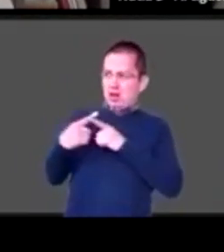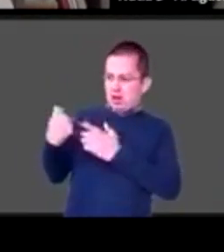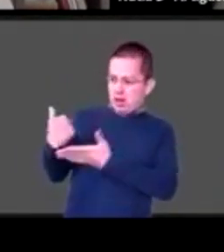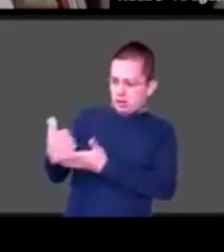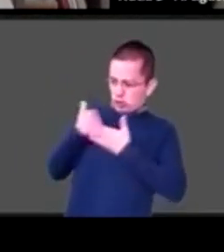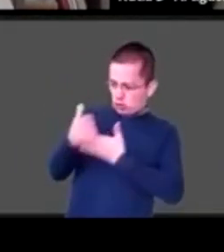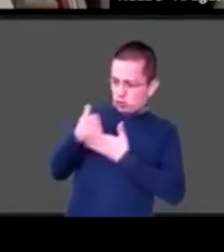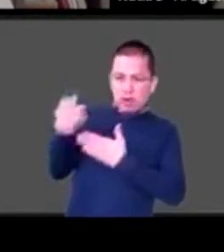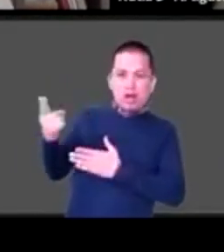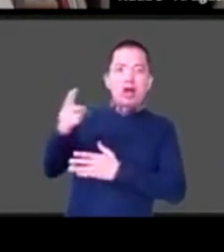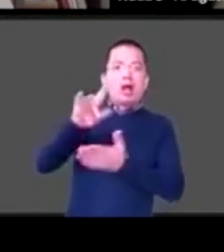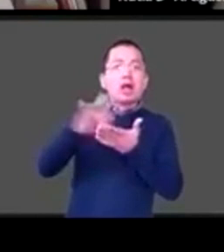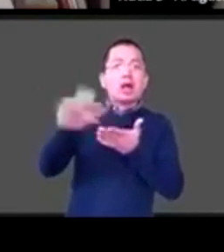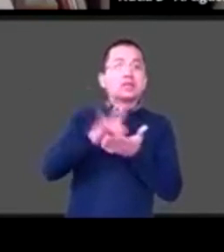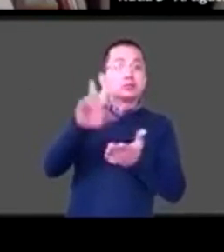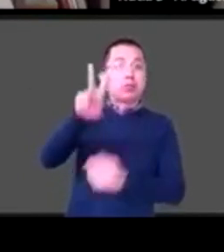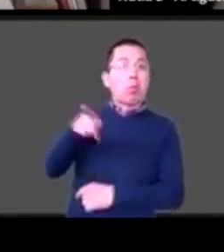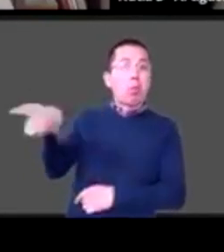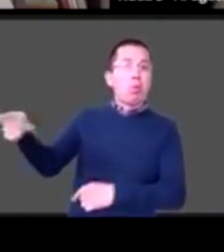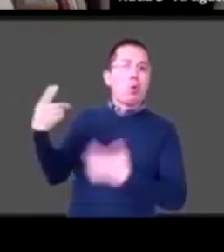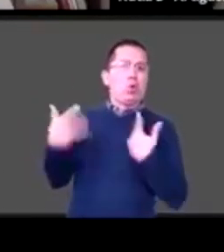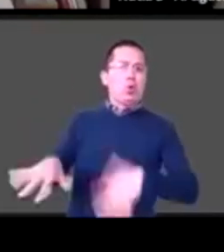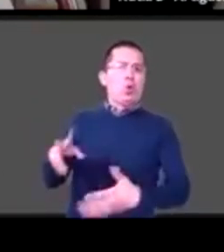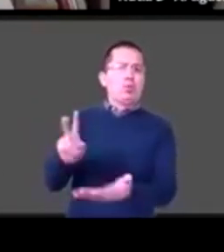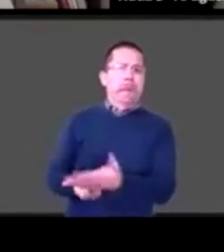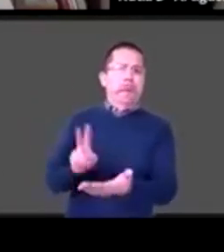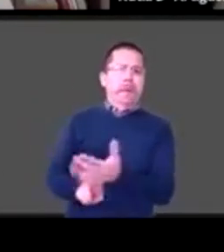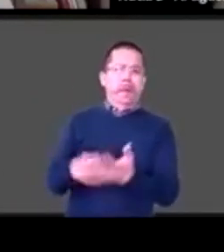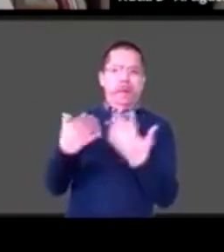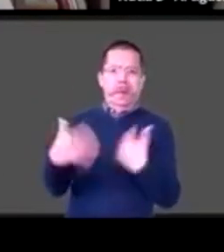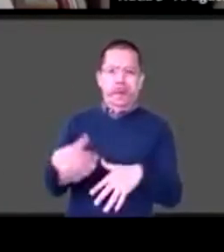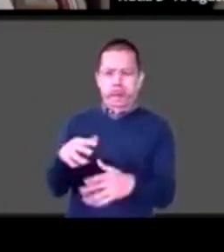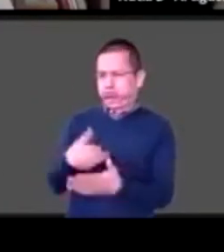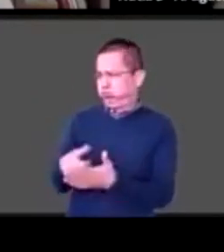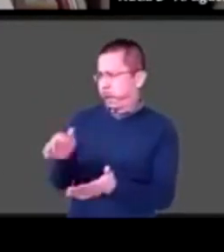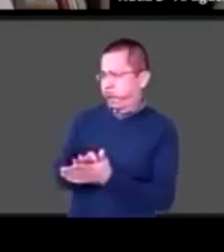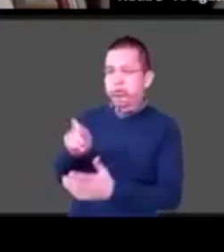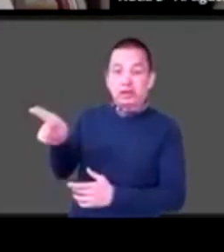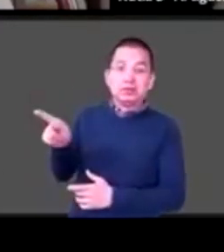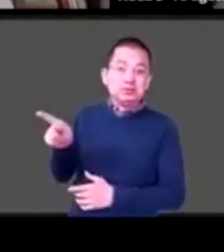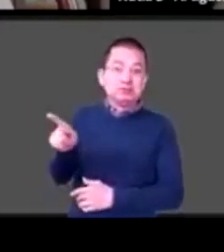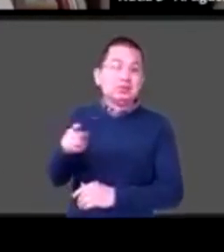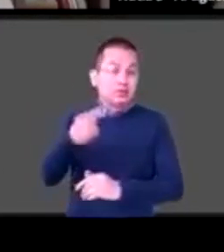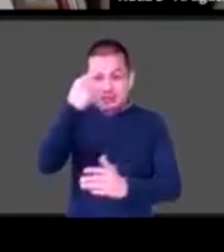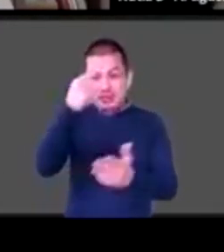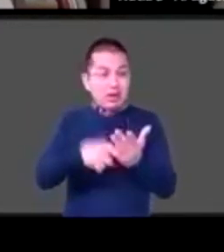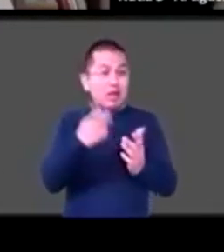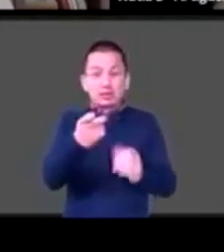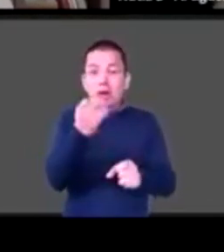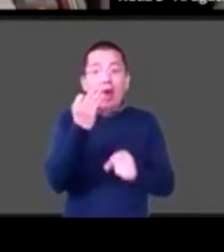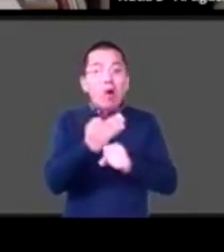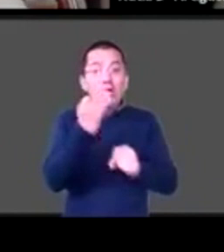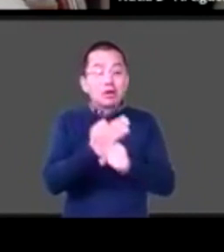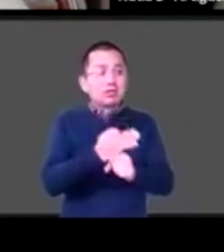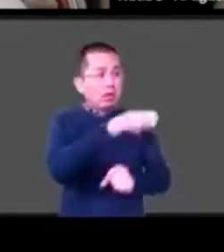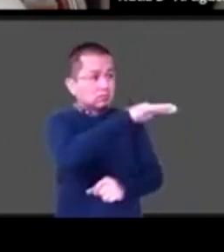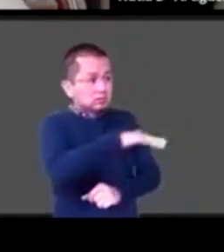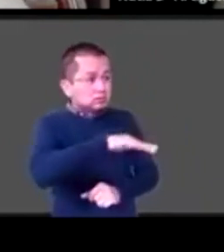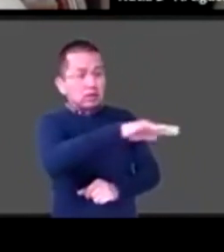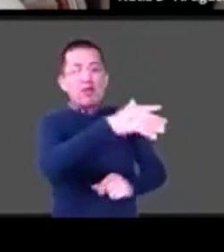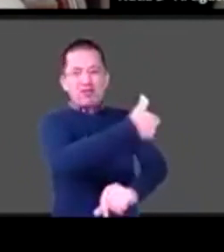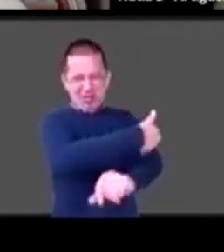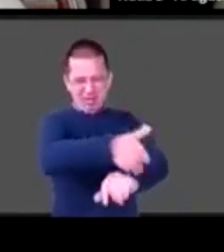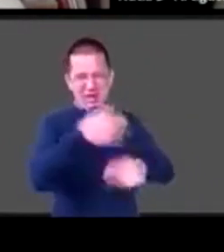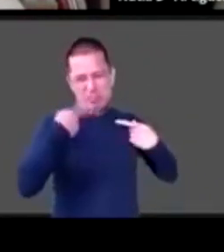que yo creo que ese es el gran regalo de esta pandemia para las familias de las personas con discapacidad son